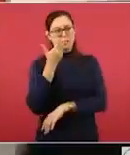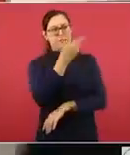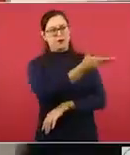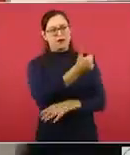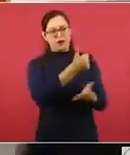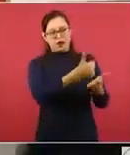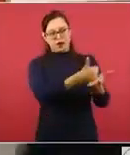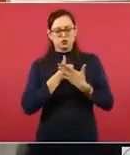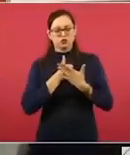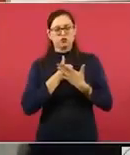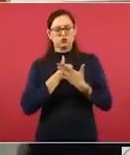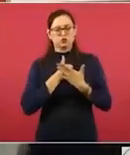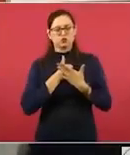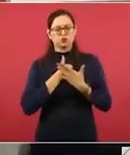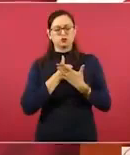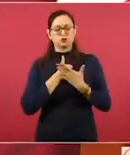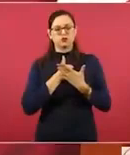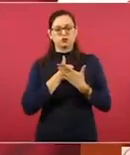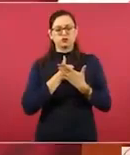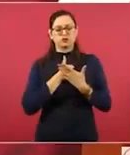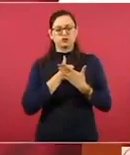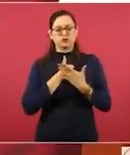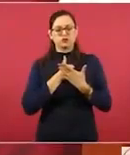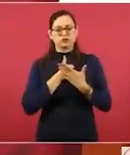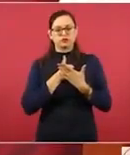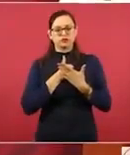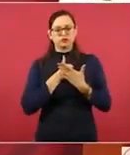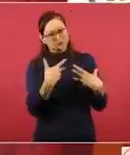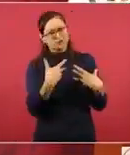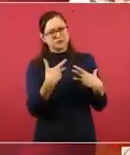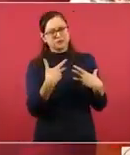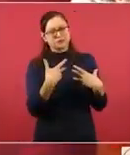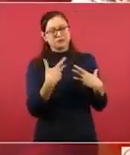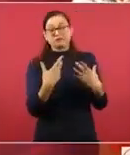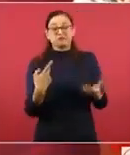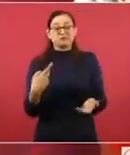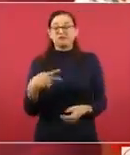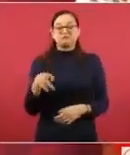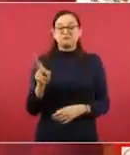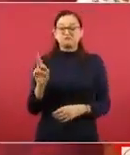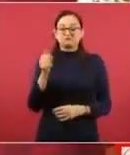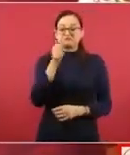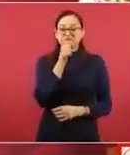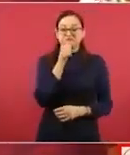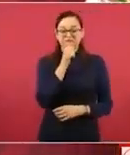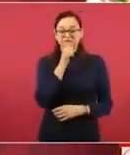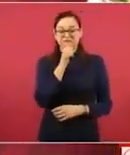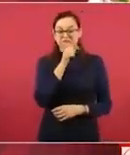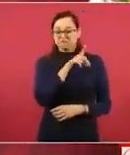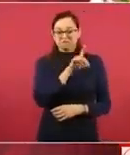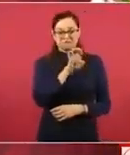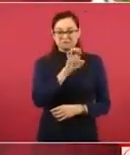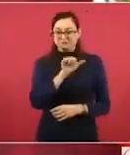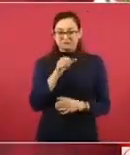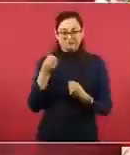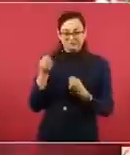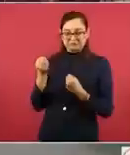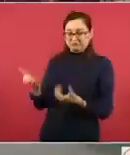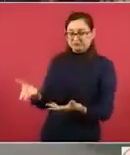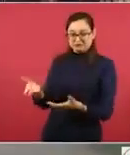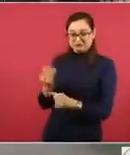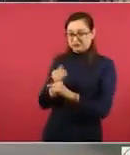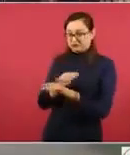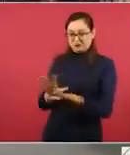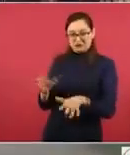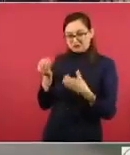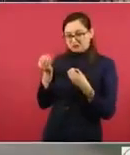para que cooperaran con información, pero no se llevó a cabo. O sea, la DEA no respondió